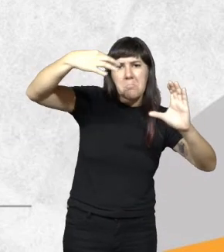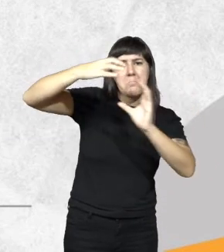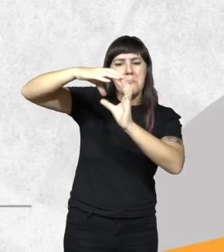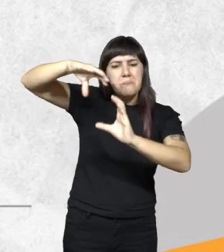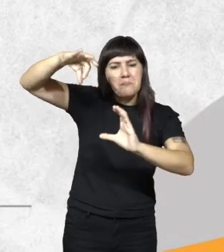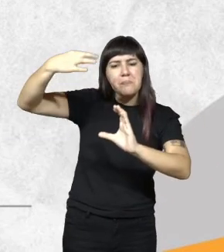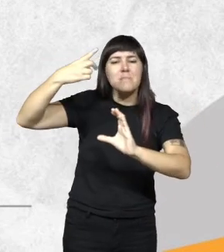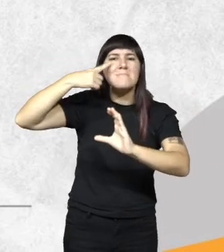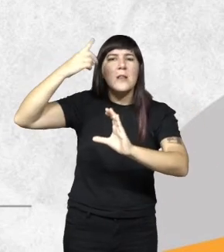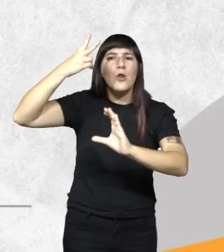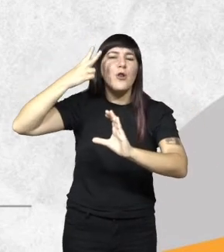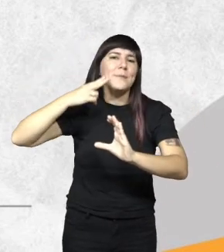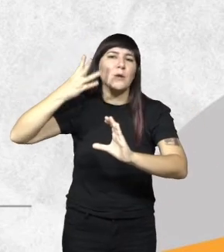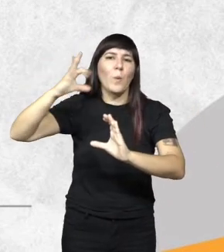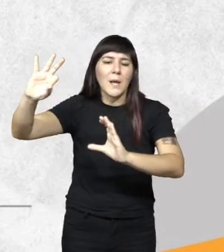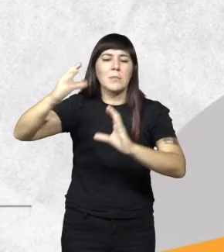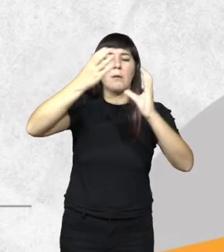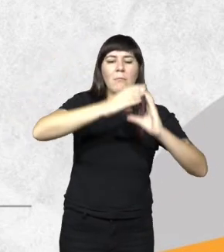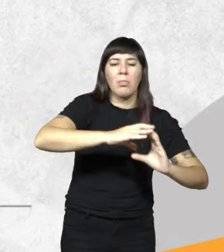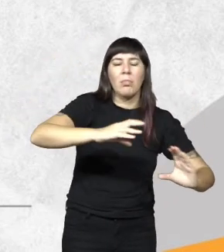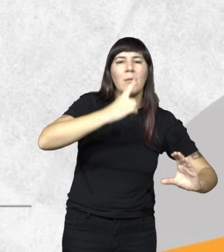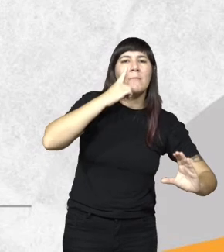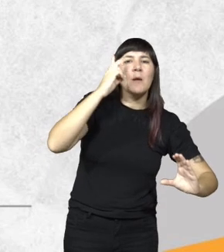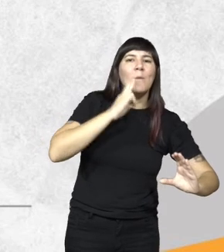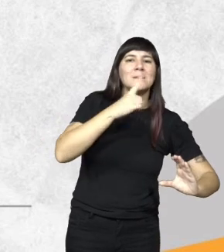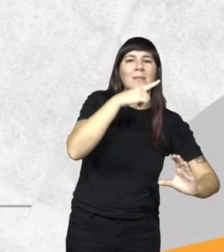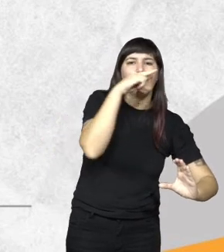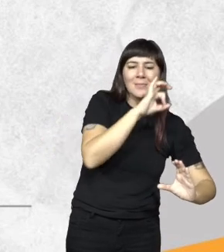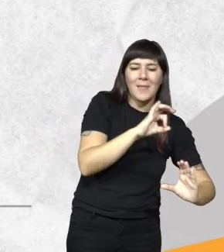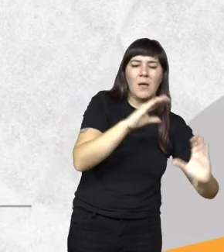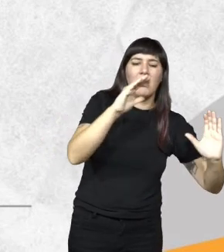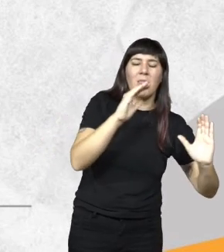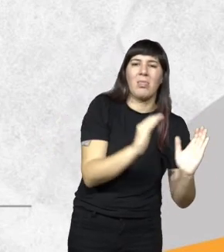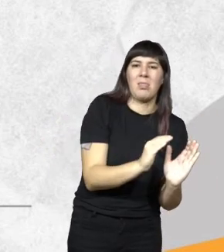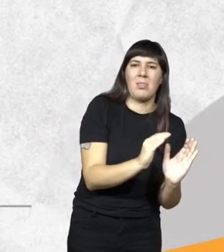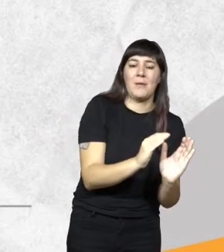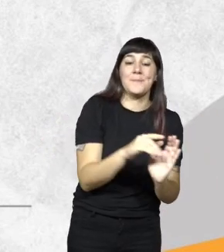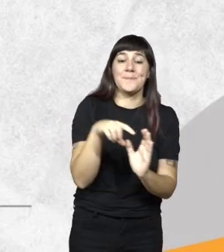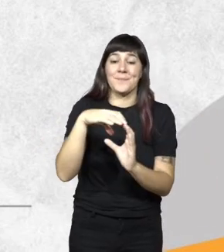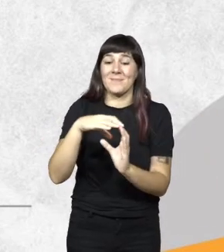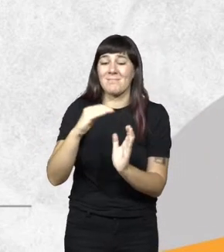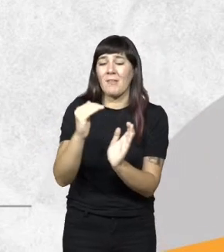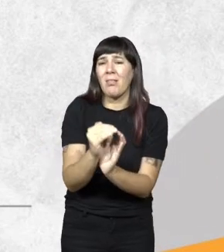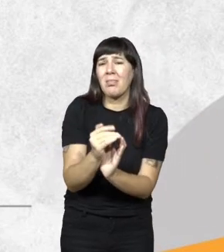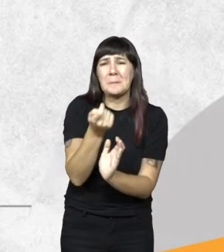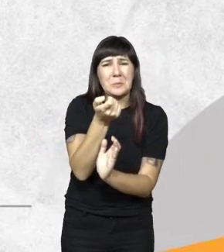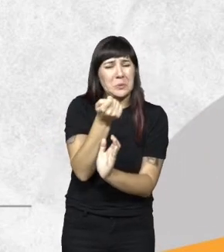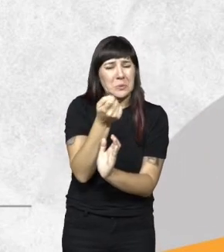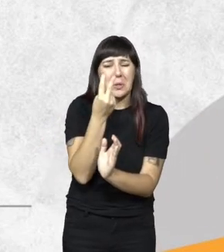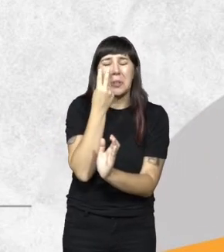1970 y bueno tenemos hasta el 2000 como